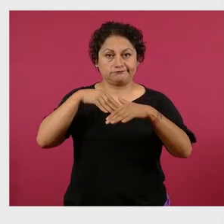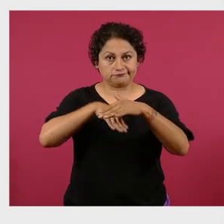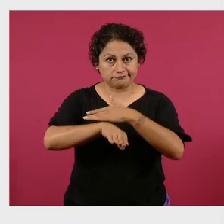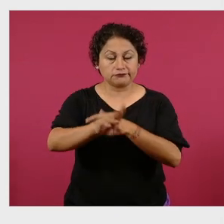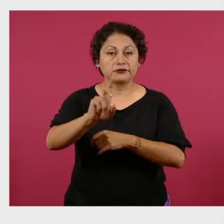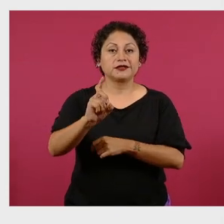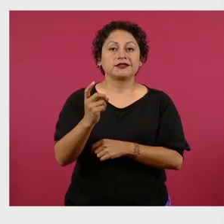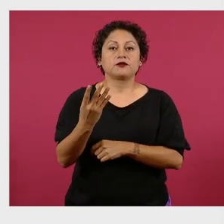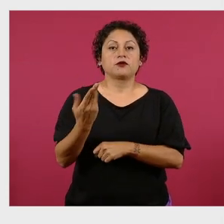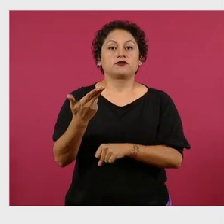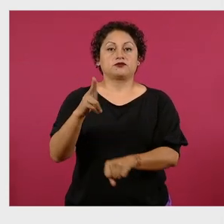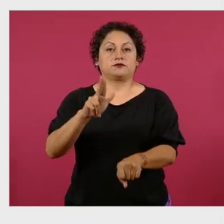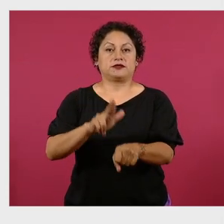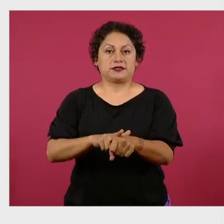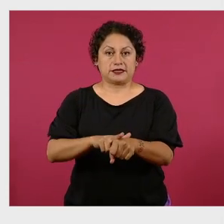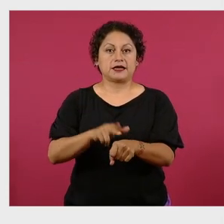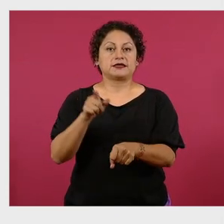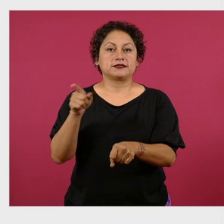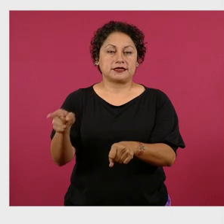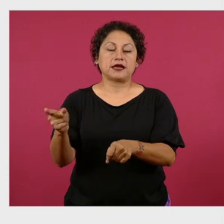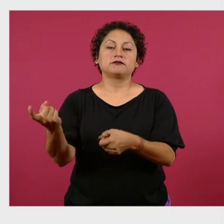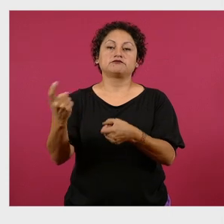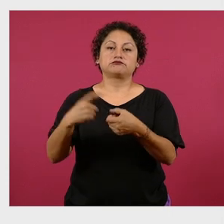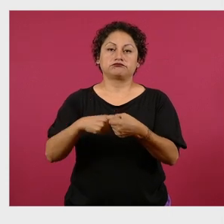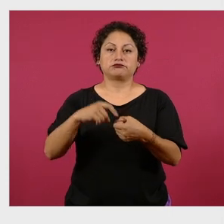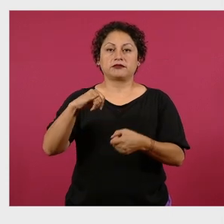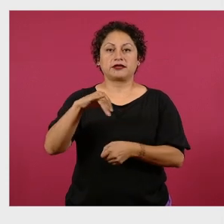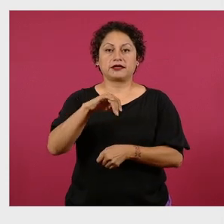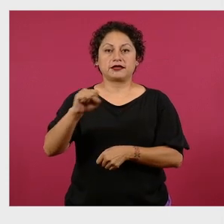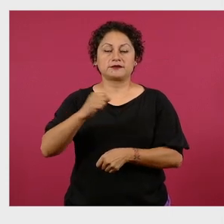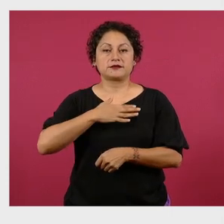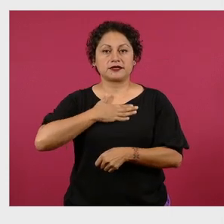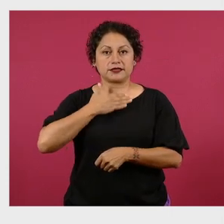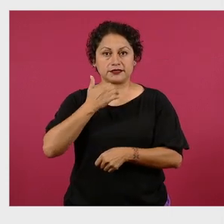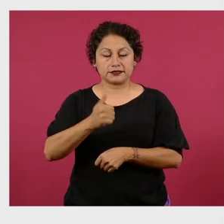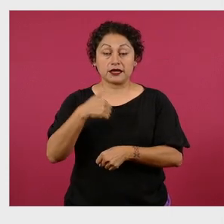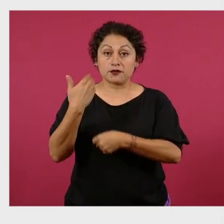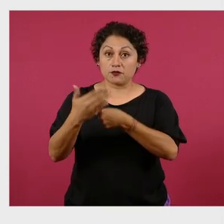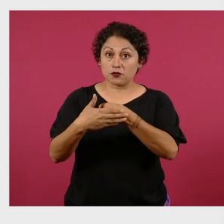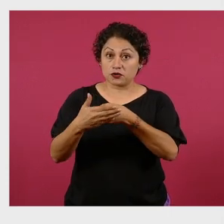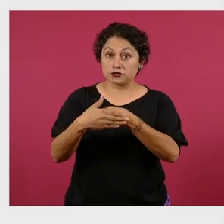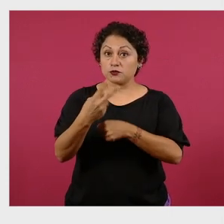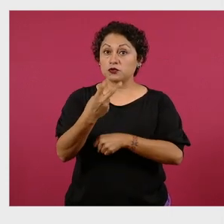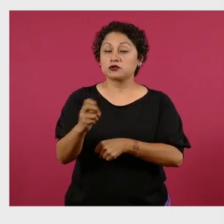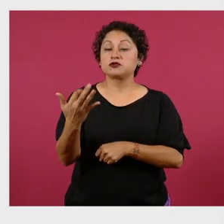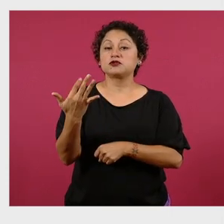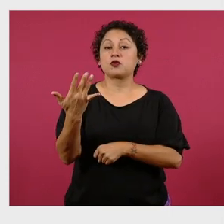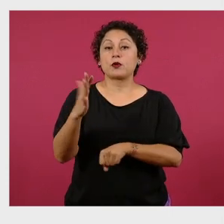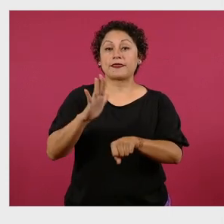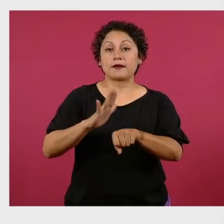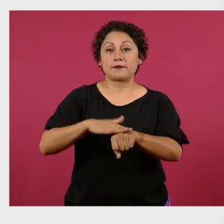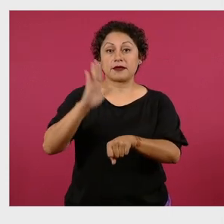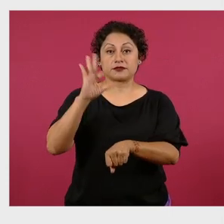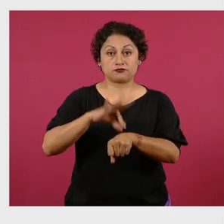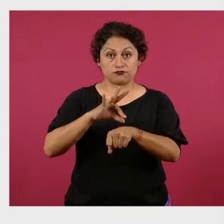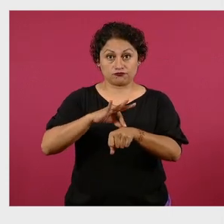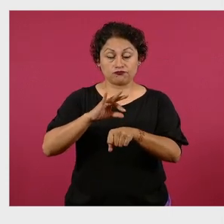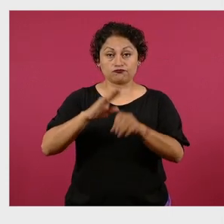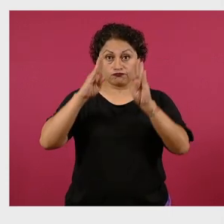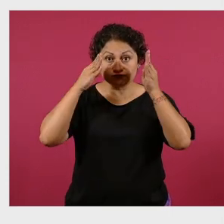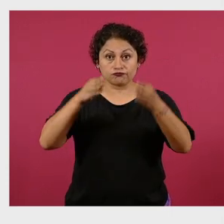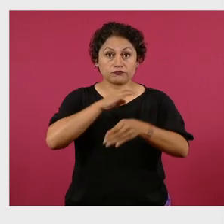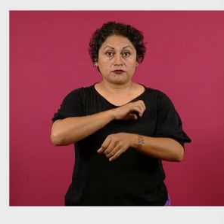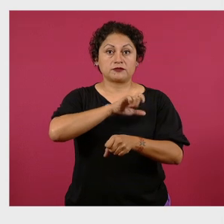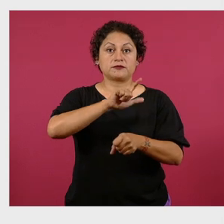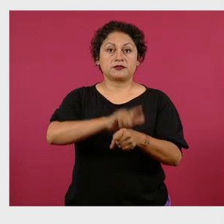hospitales que ya fueron transferidos a IMSS-Bienestar. En los próximos días se incorporan 250 especialistas más y se han entregado